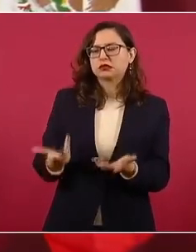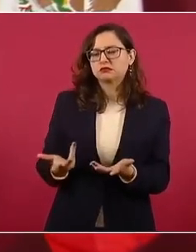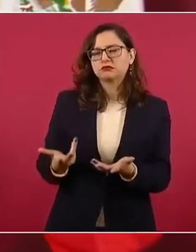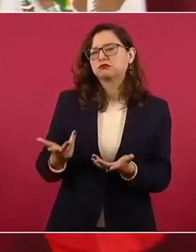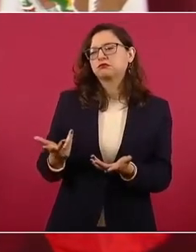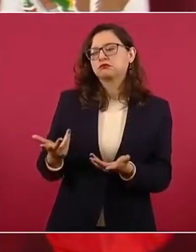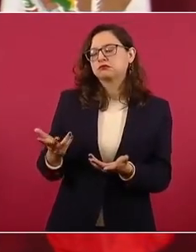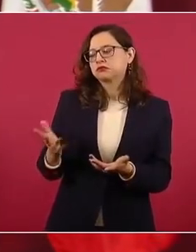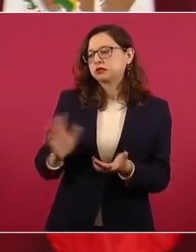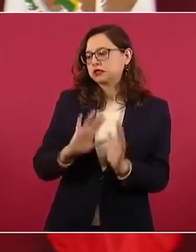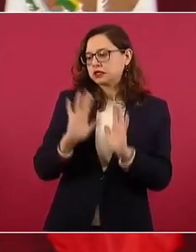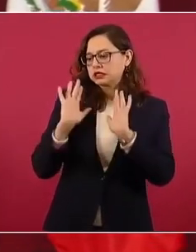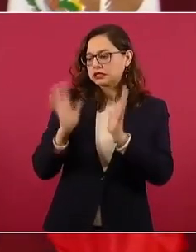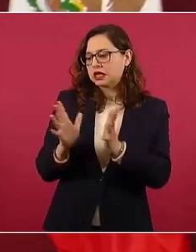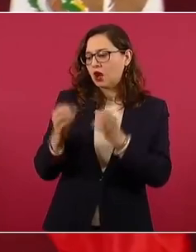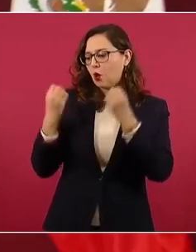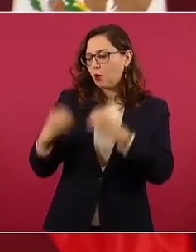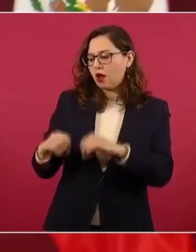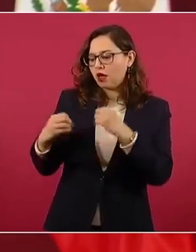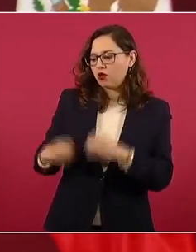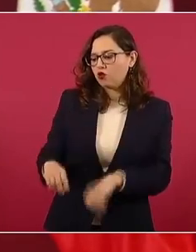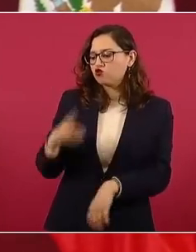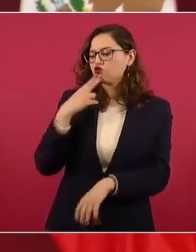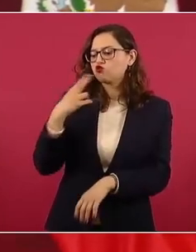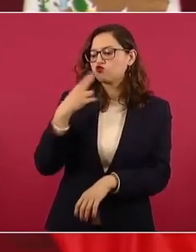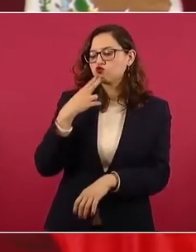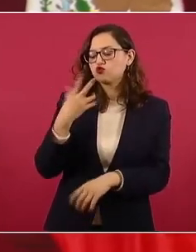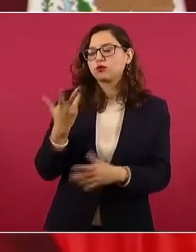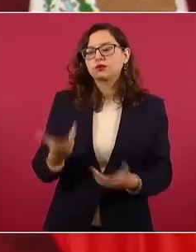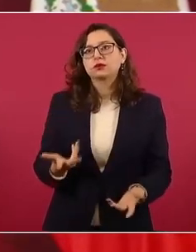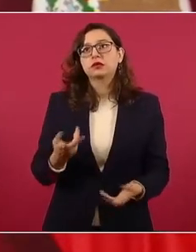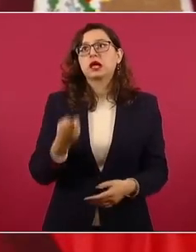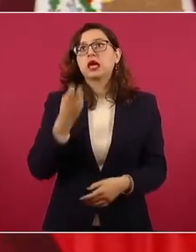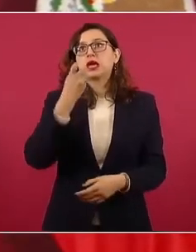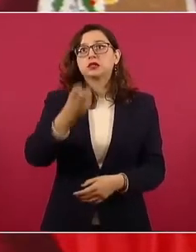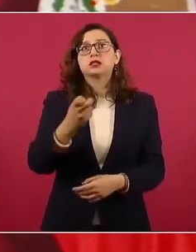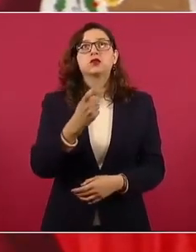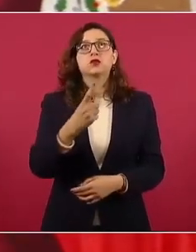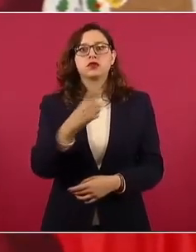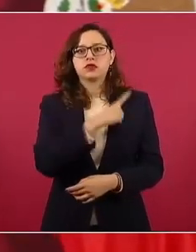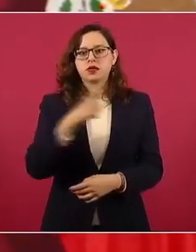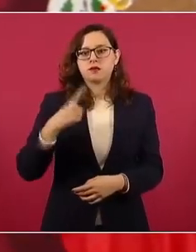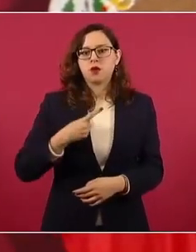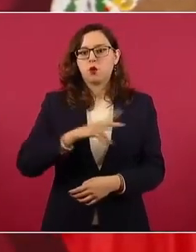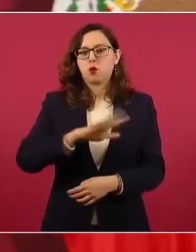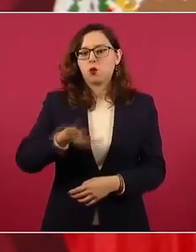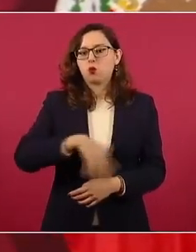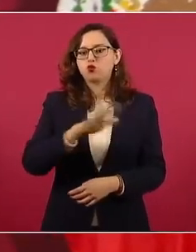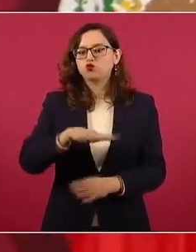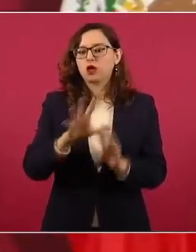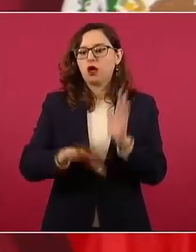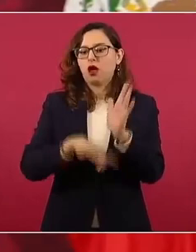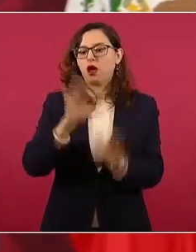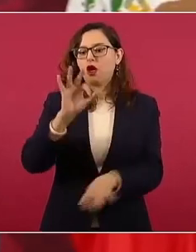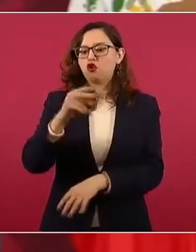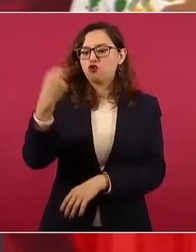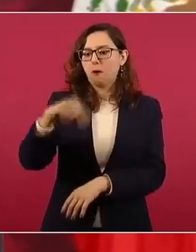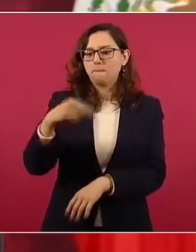fue un acto de nacionalización